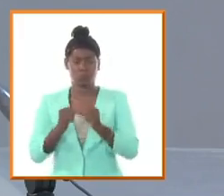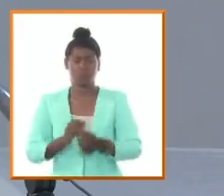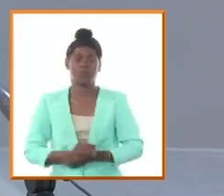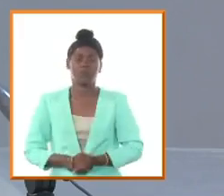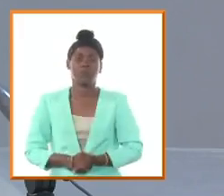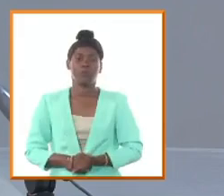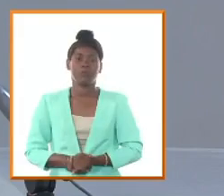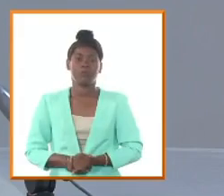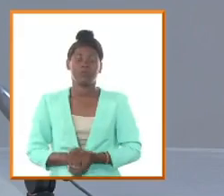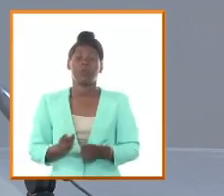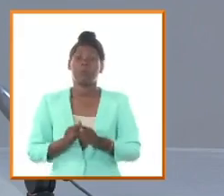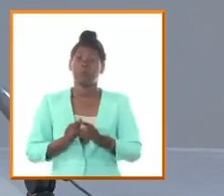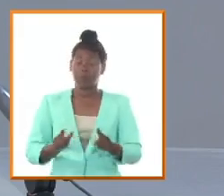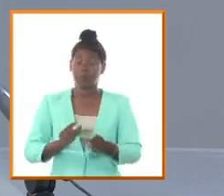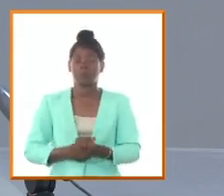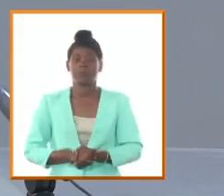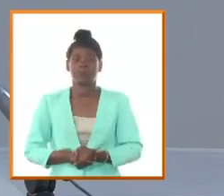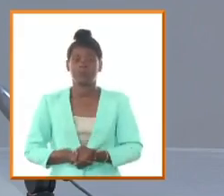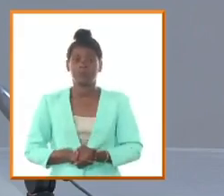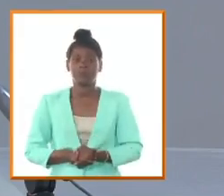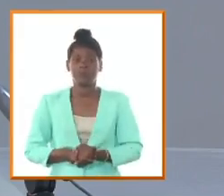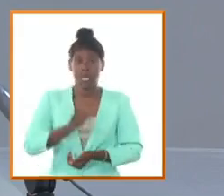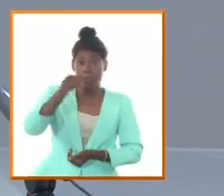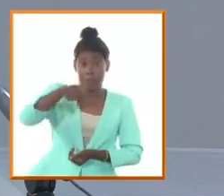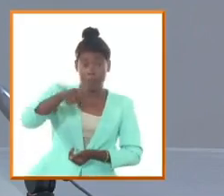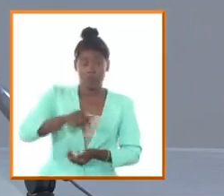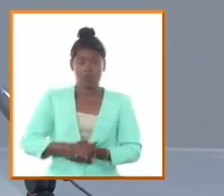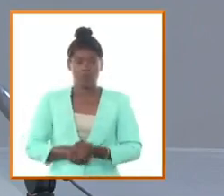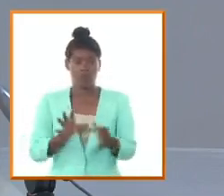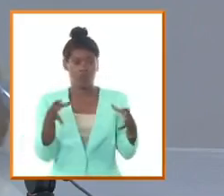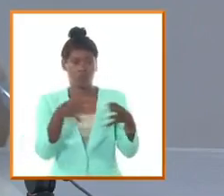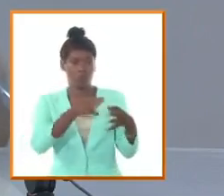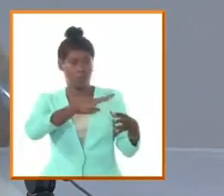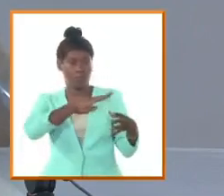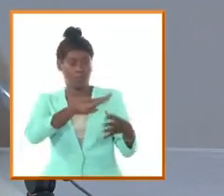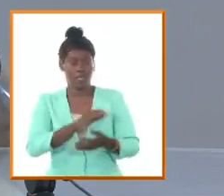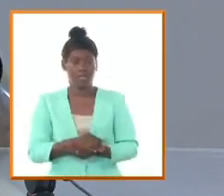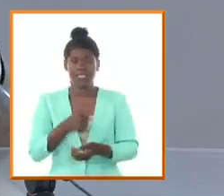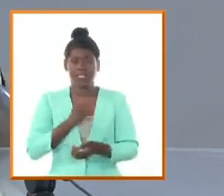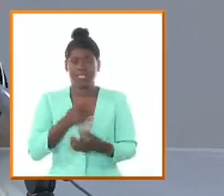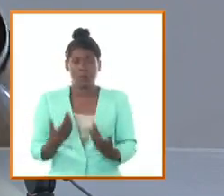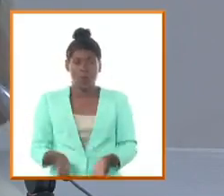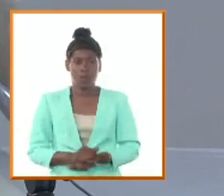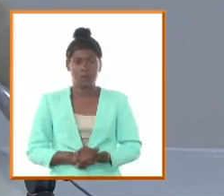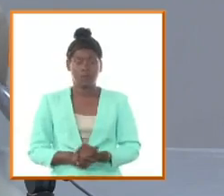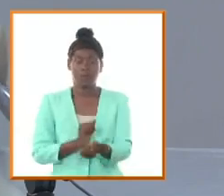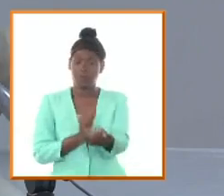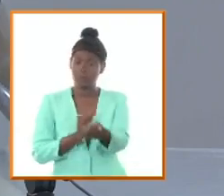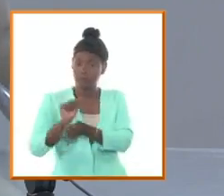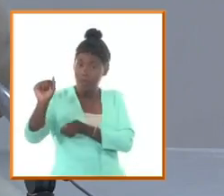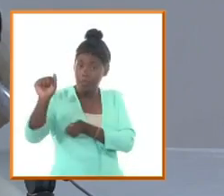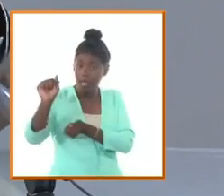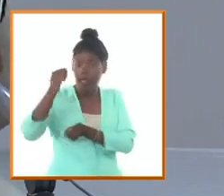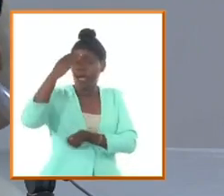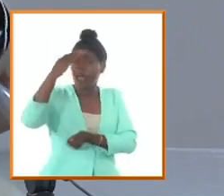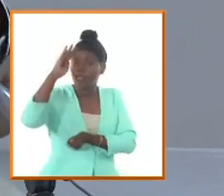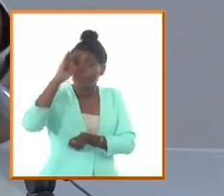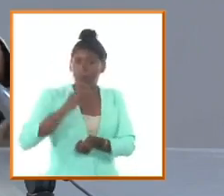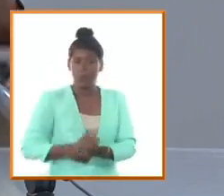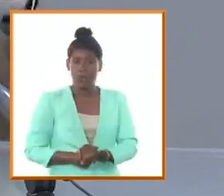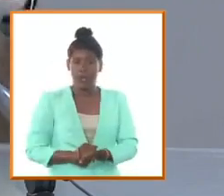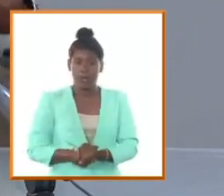el universo del caudillismo militar propio de las guerras de independencia había derivado en un funcionamiento